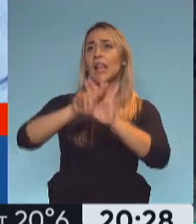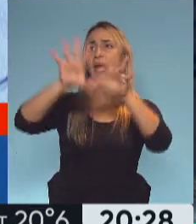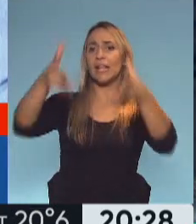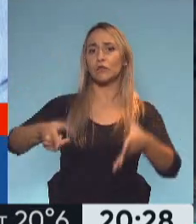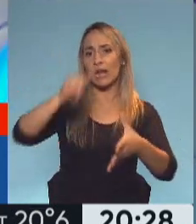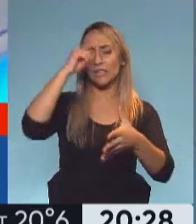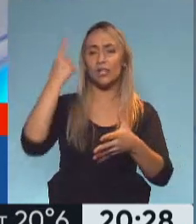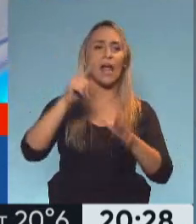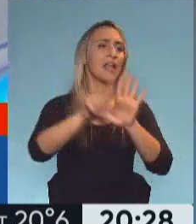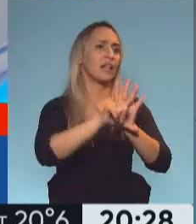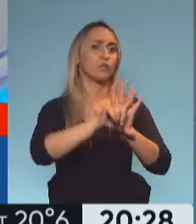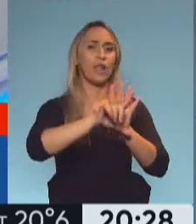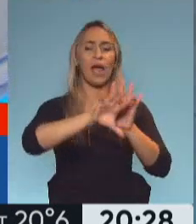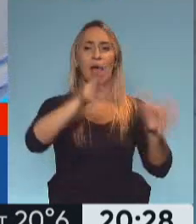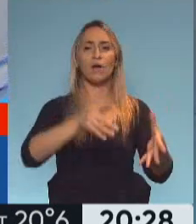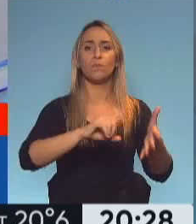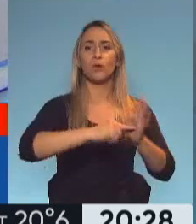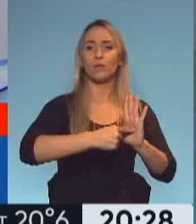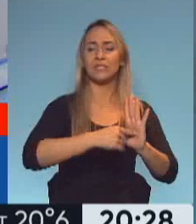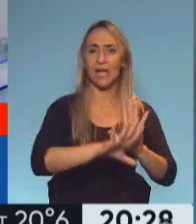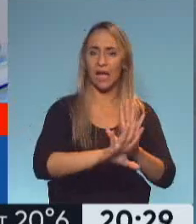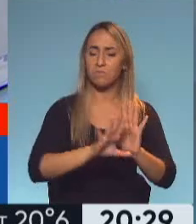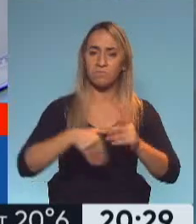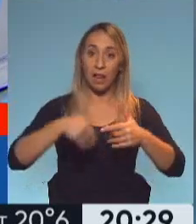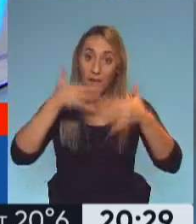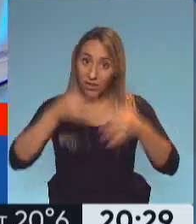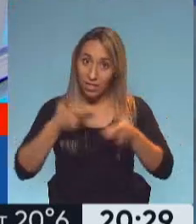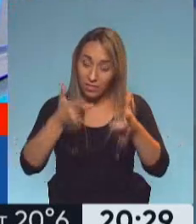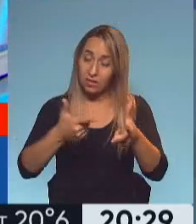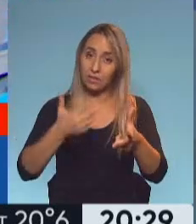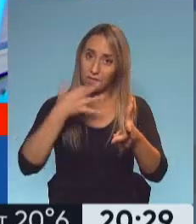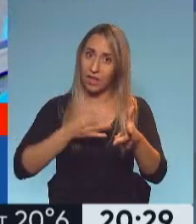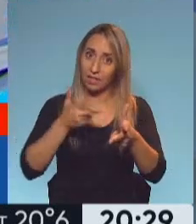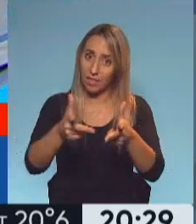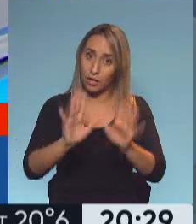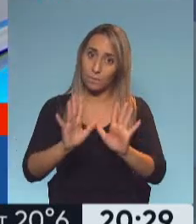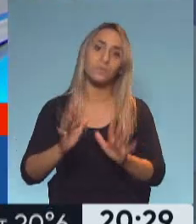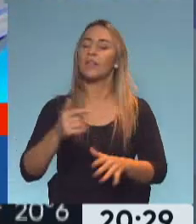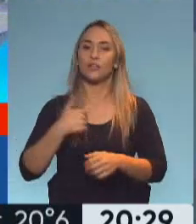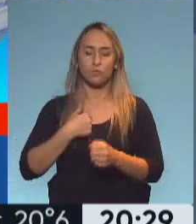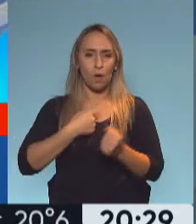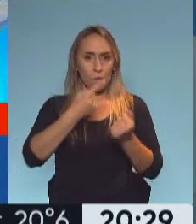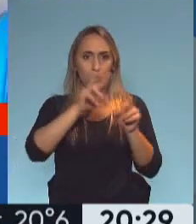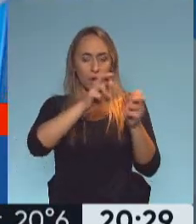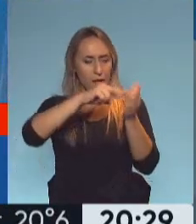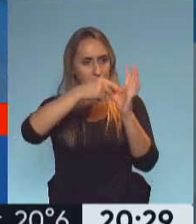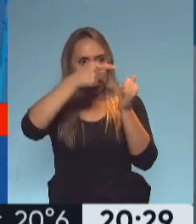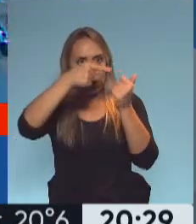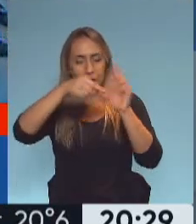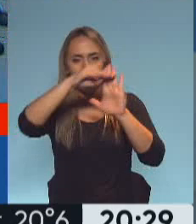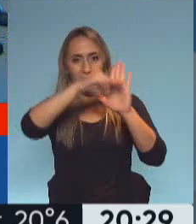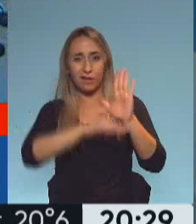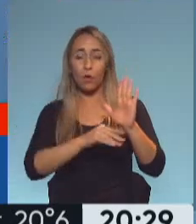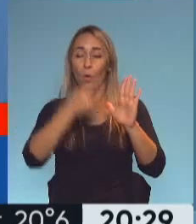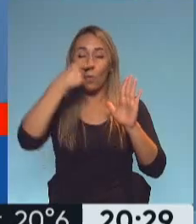legislatura provincial. Nosotros hoy no tenemos, la verdad, te digo en serio, dentro de mi rango de problemas de gestión, la PASO está último.